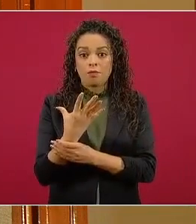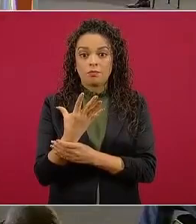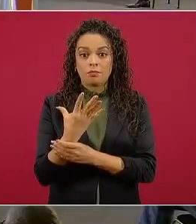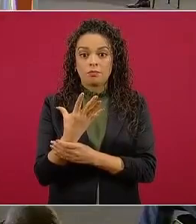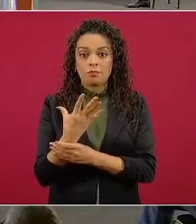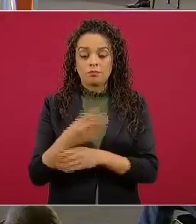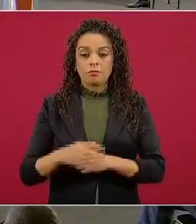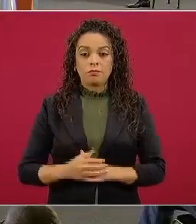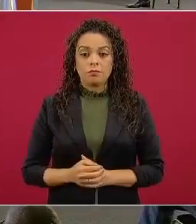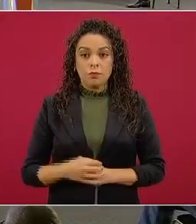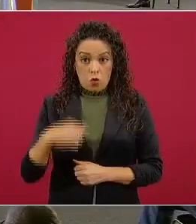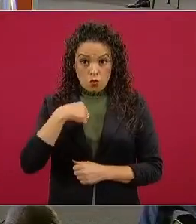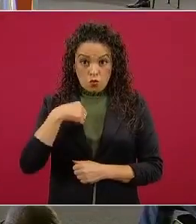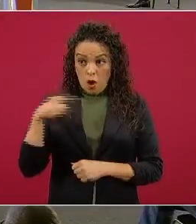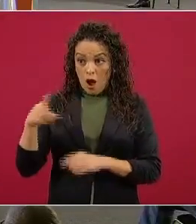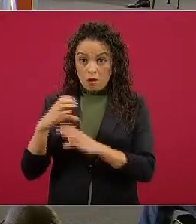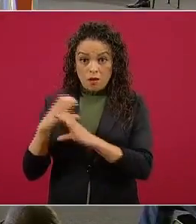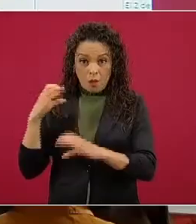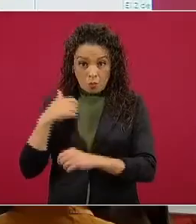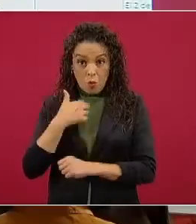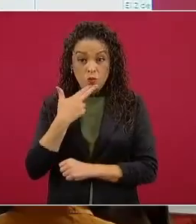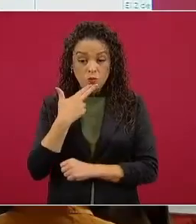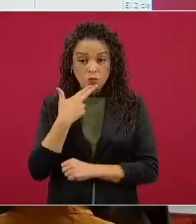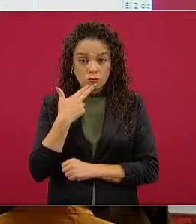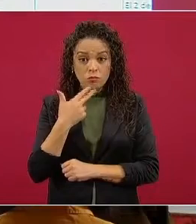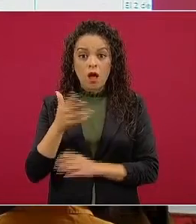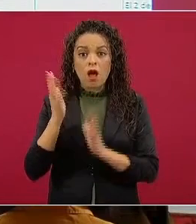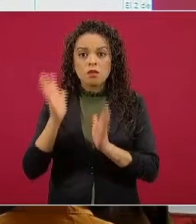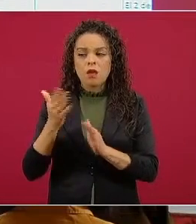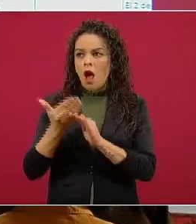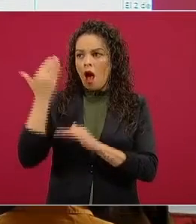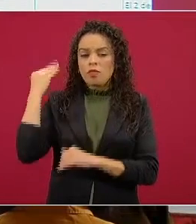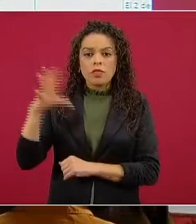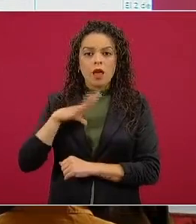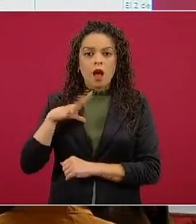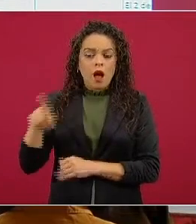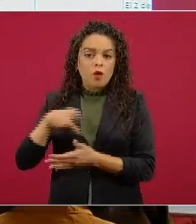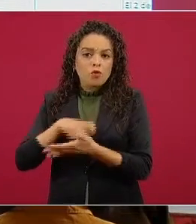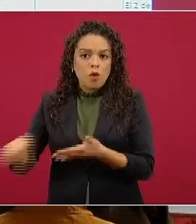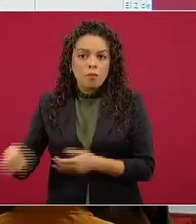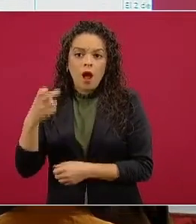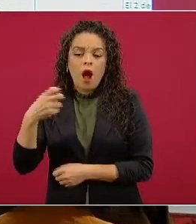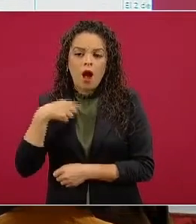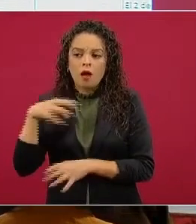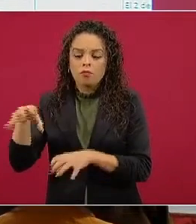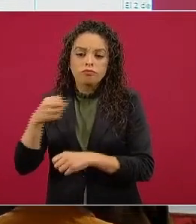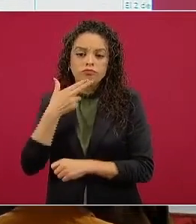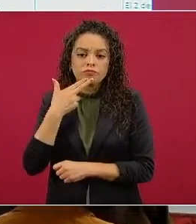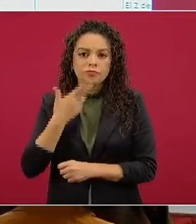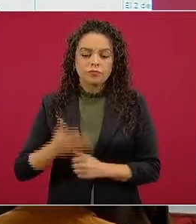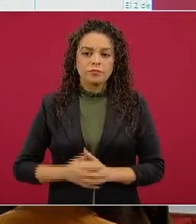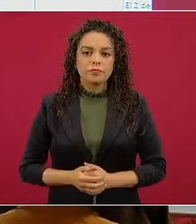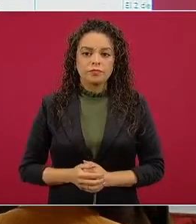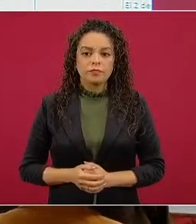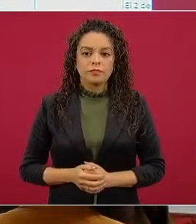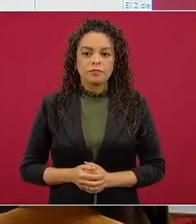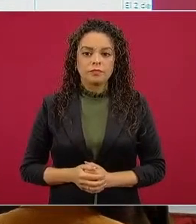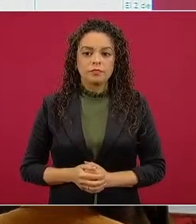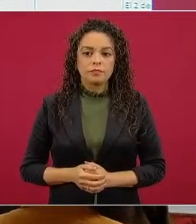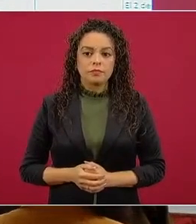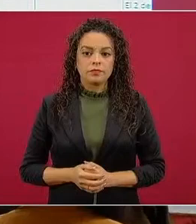uso son las que ya existían. y no estoy usando las